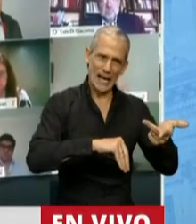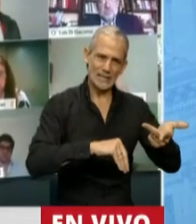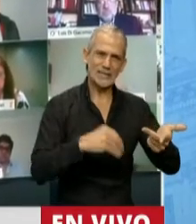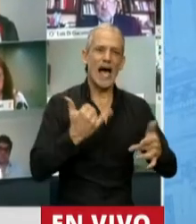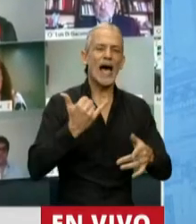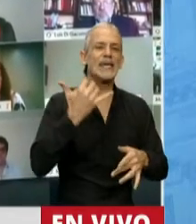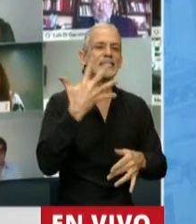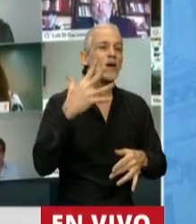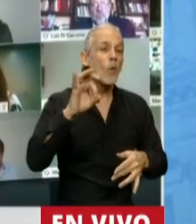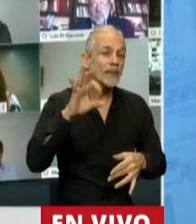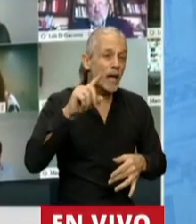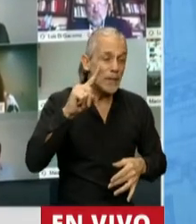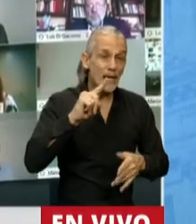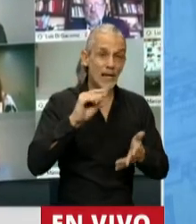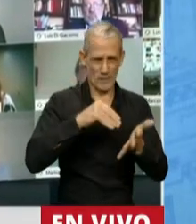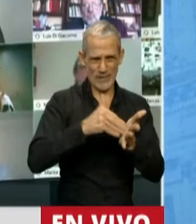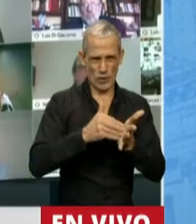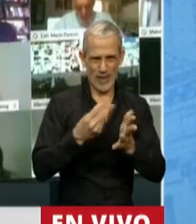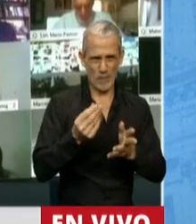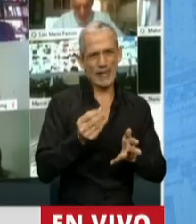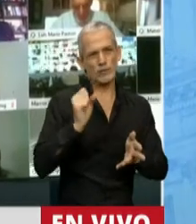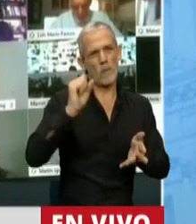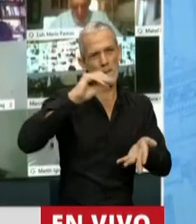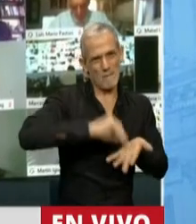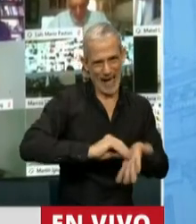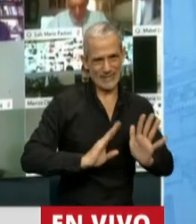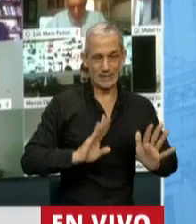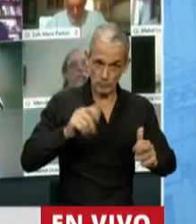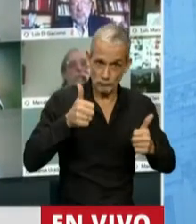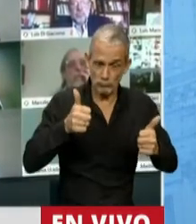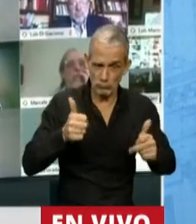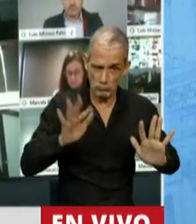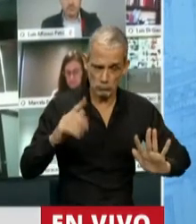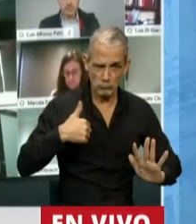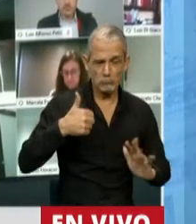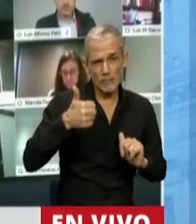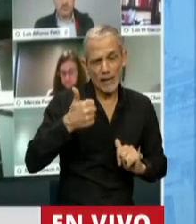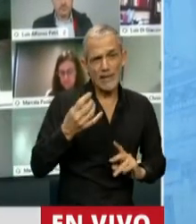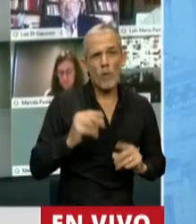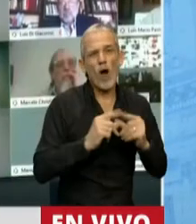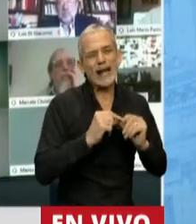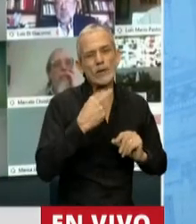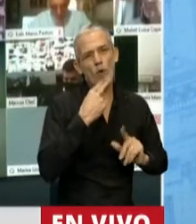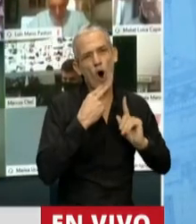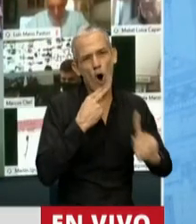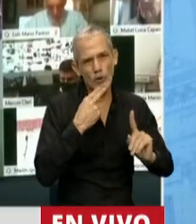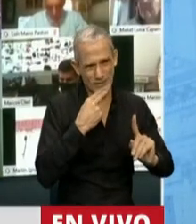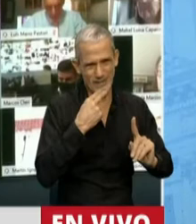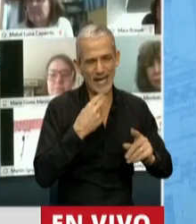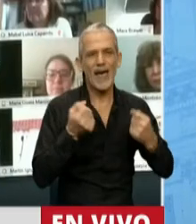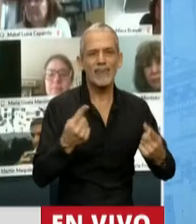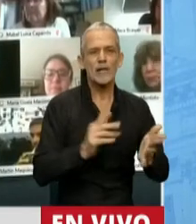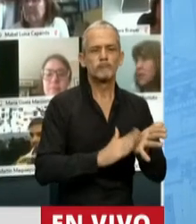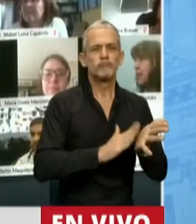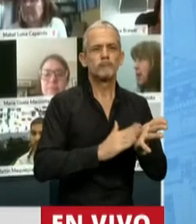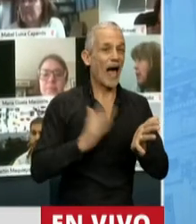50 mil millones de pesos más. Sí es bueno decir, sería bueno que en el artículo 11 deserteza a